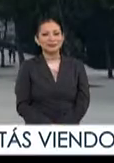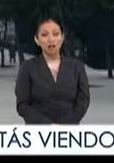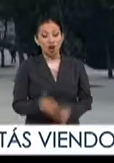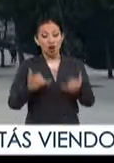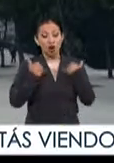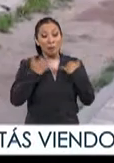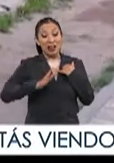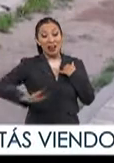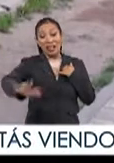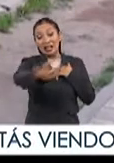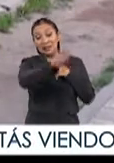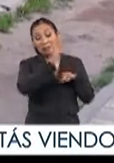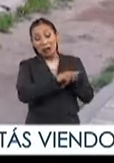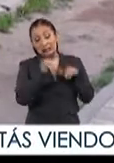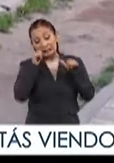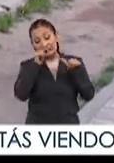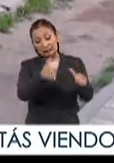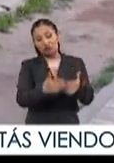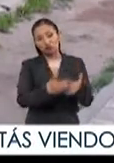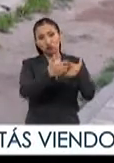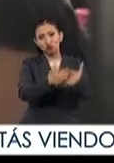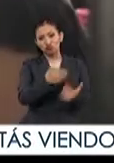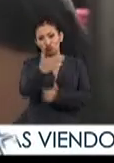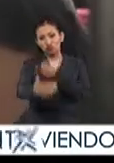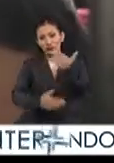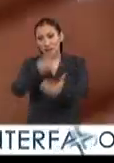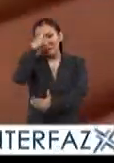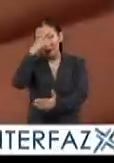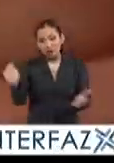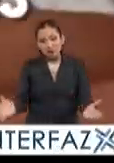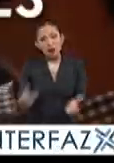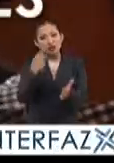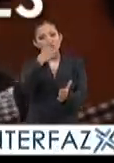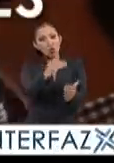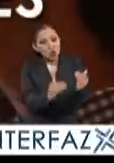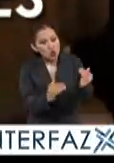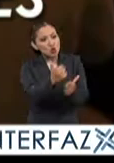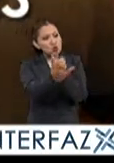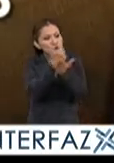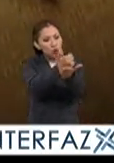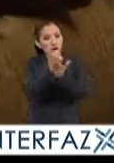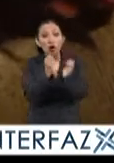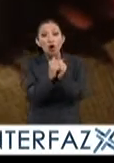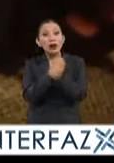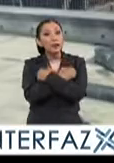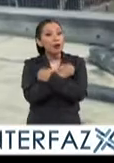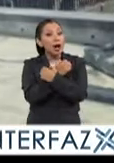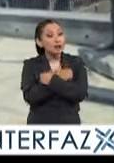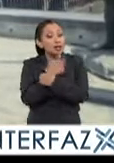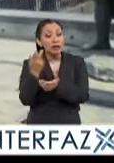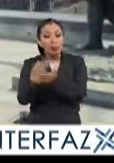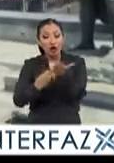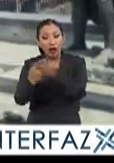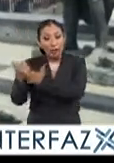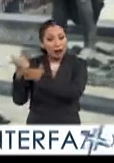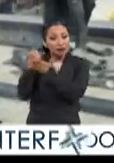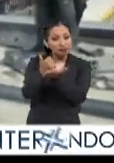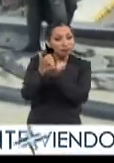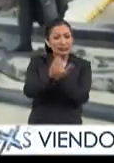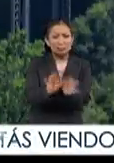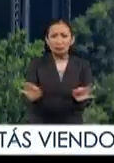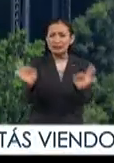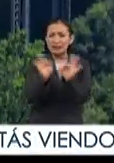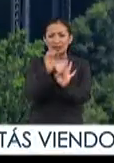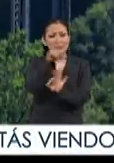Los jóvenes son uno de los principales motores de nuestro país. Impulsar y favorecer su crecimiento a través de la educación y de políticas públicas es de